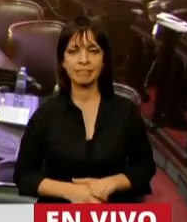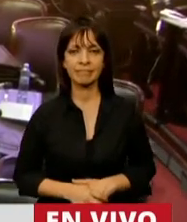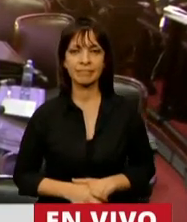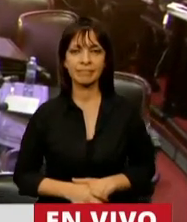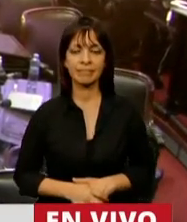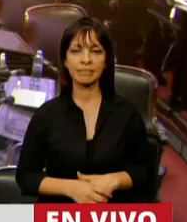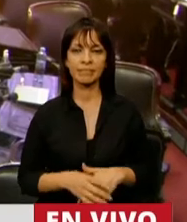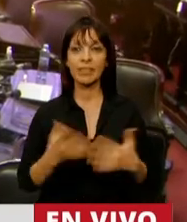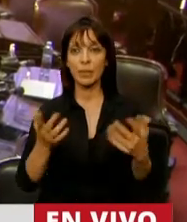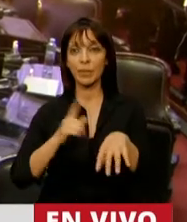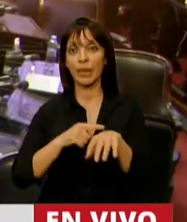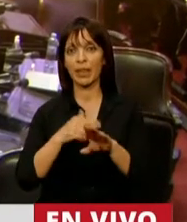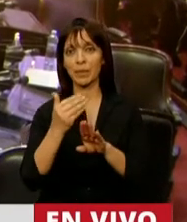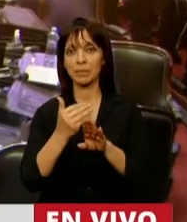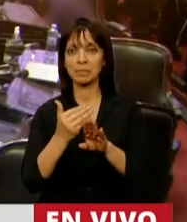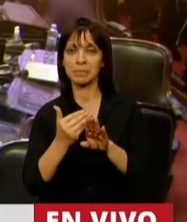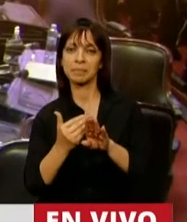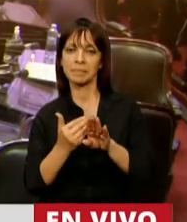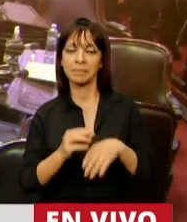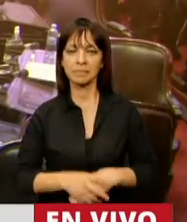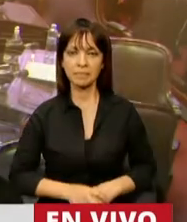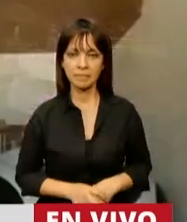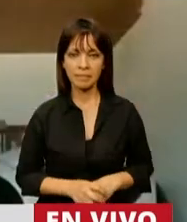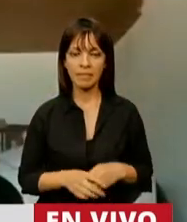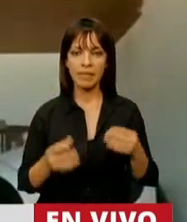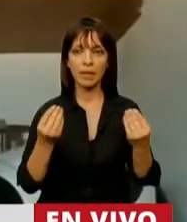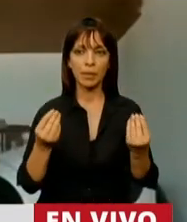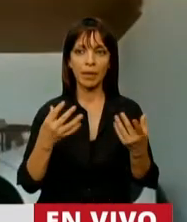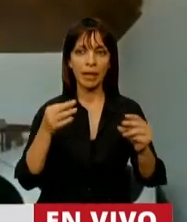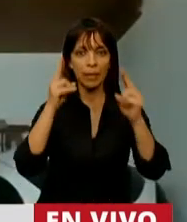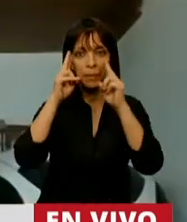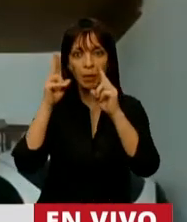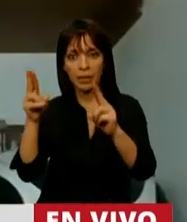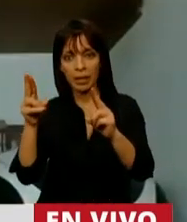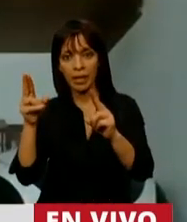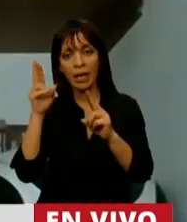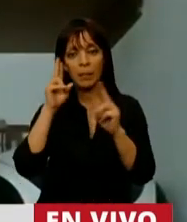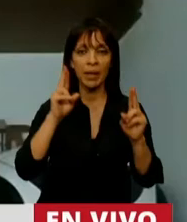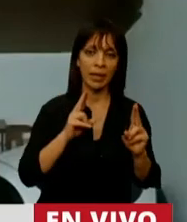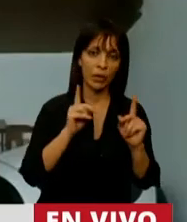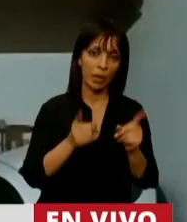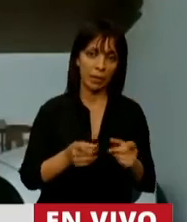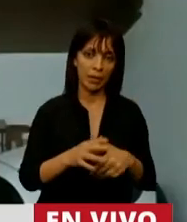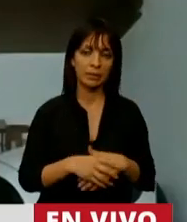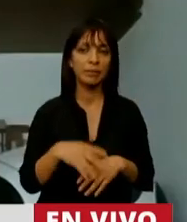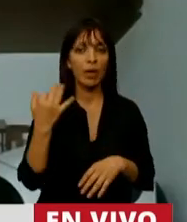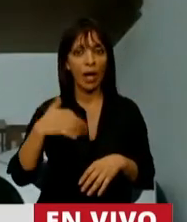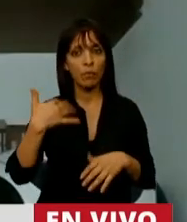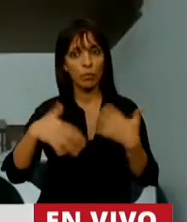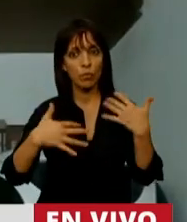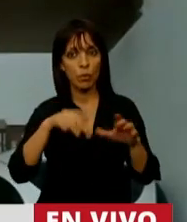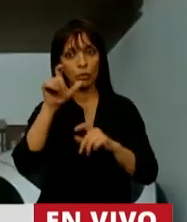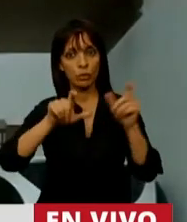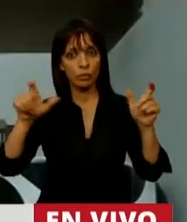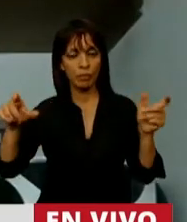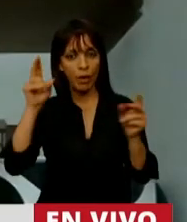Tiempo de descuento. Porque para respetar hay que respetarnos entre todos y hay muchos republicanos que